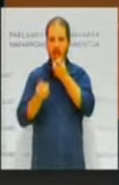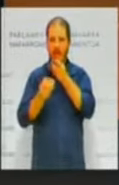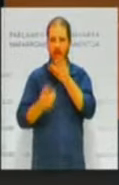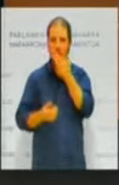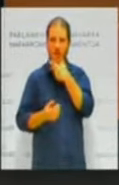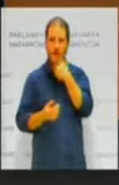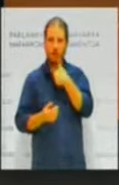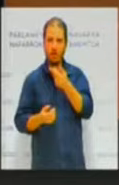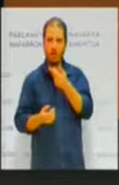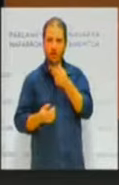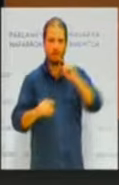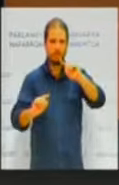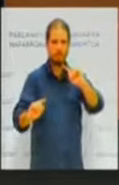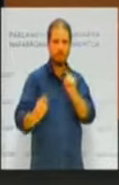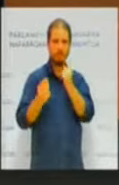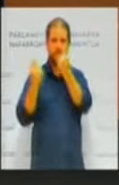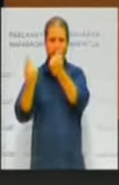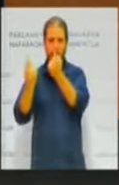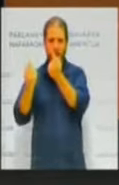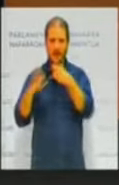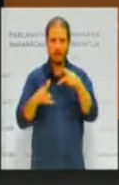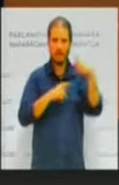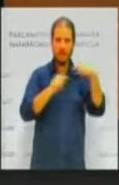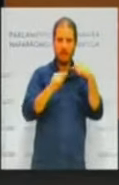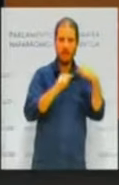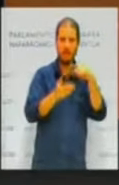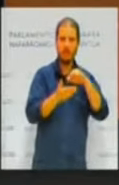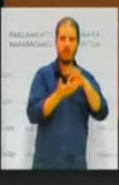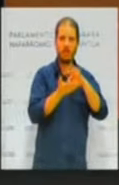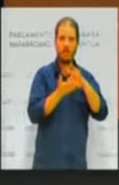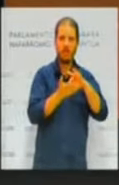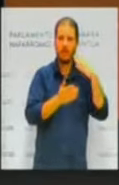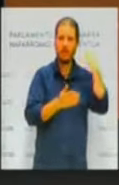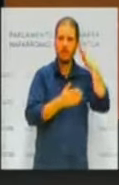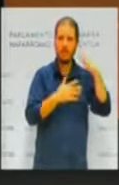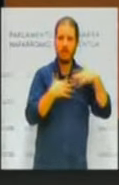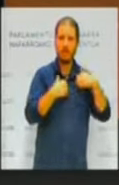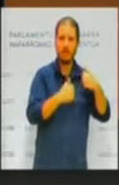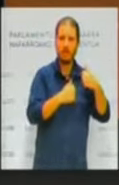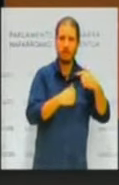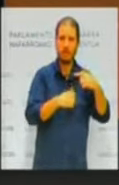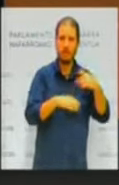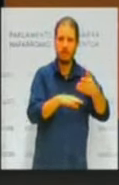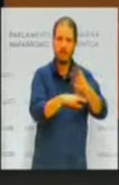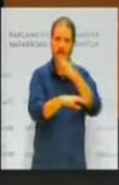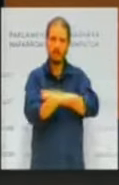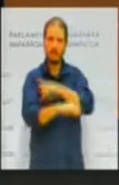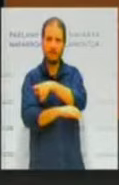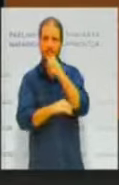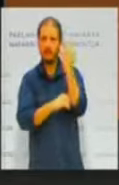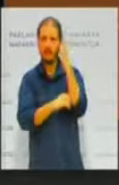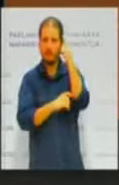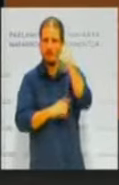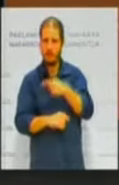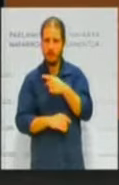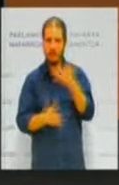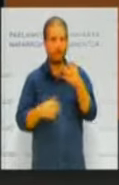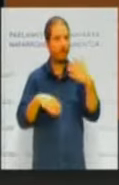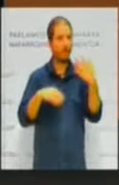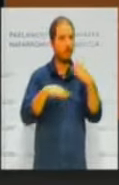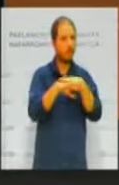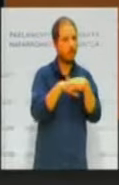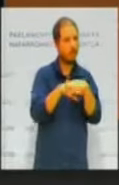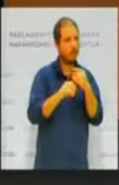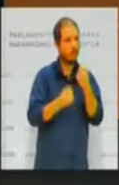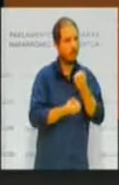Navarro de Salud. Eso solo puede tener dos explicaciones. La primera es que el gobierno le filtra a Geroabay los datos y por